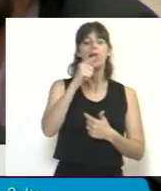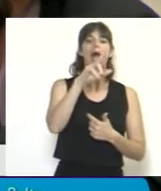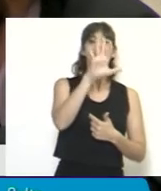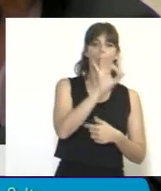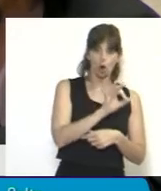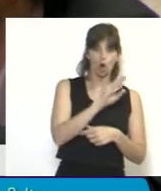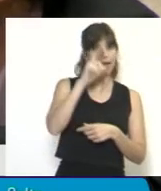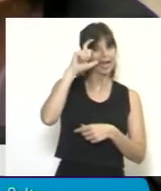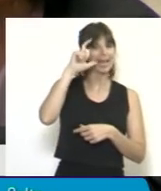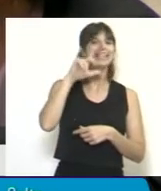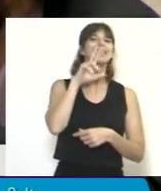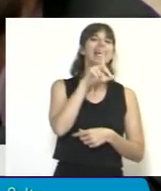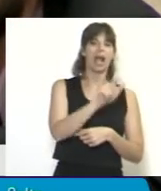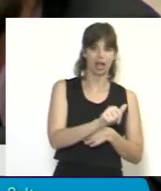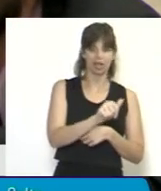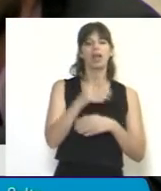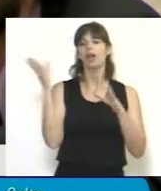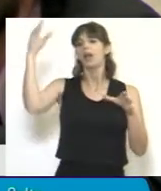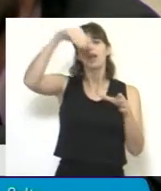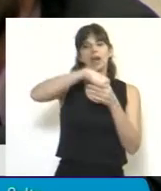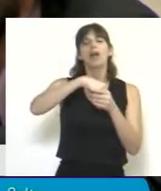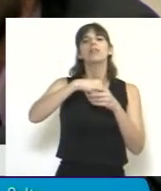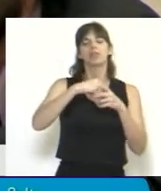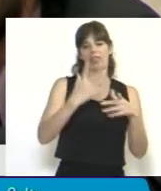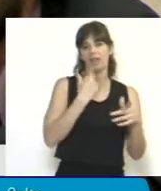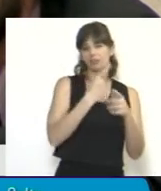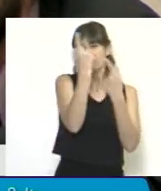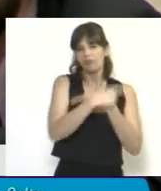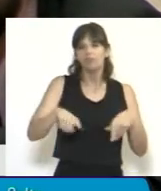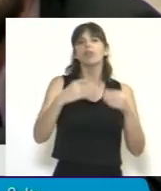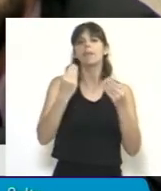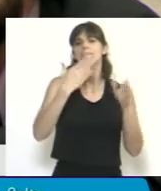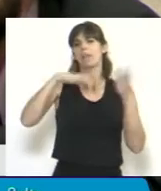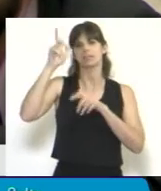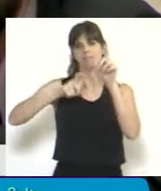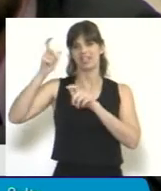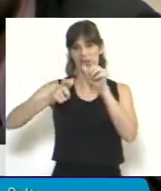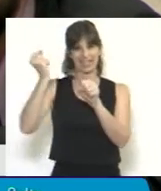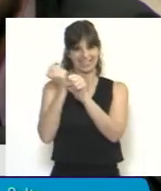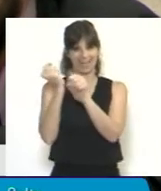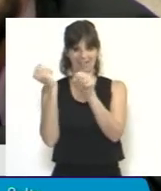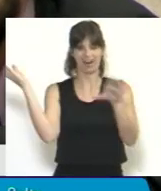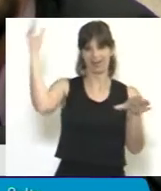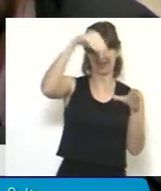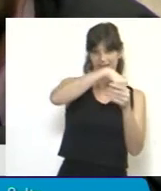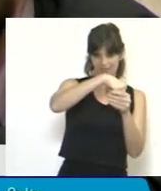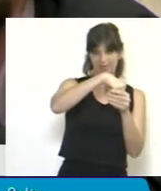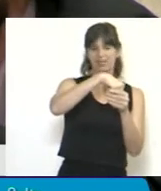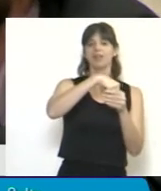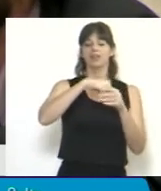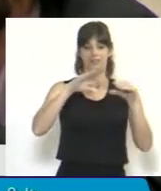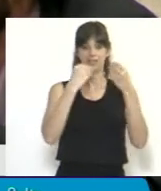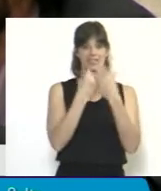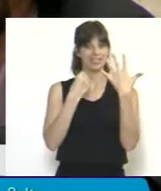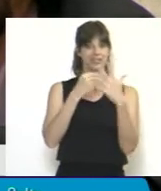mayoría de trabajadores en su directorio, donde de 5 integrantes, 3